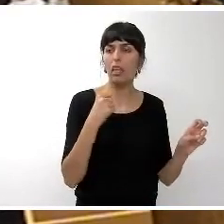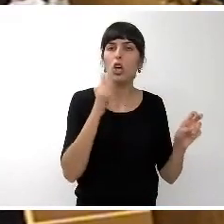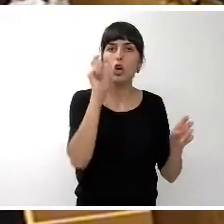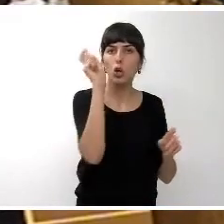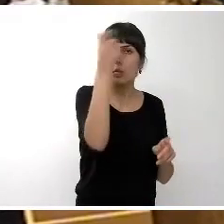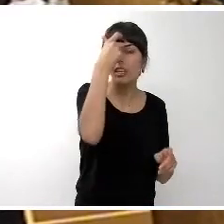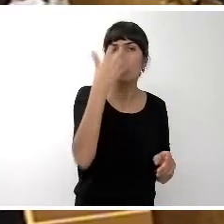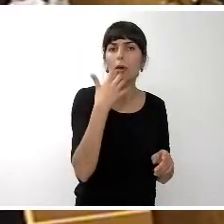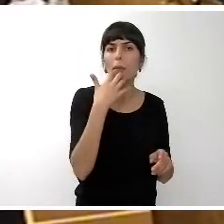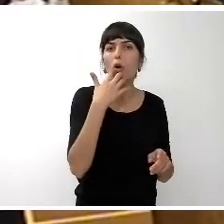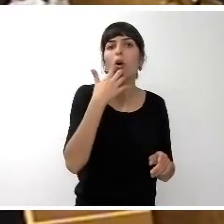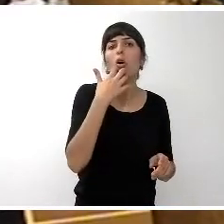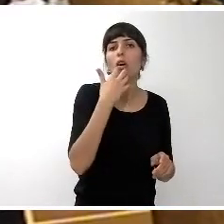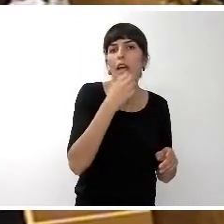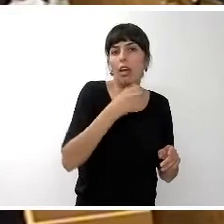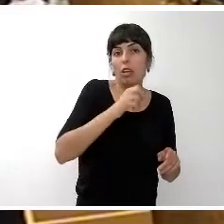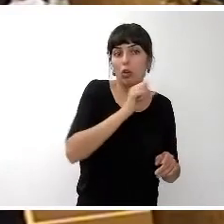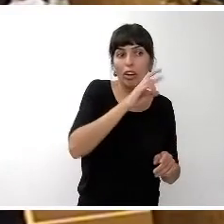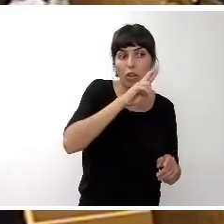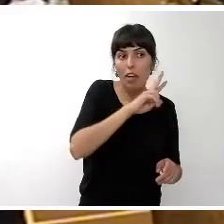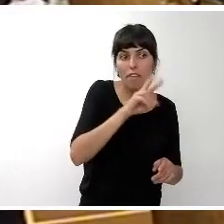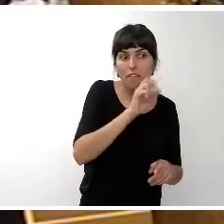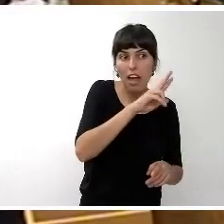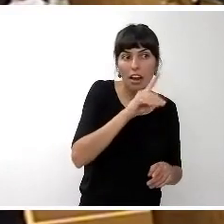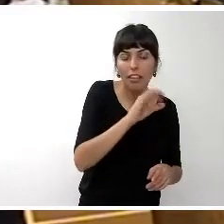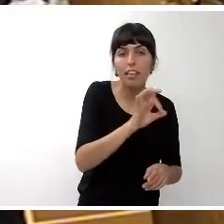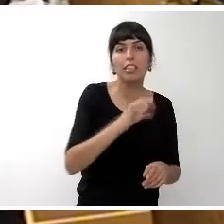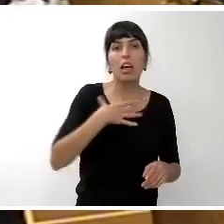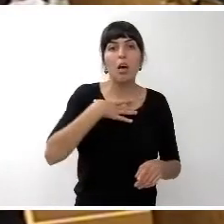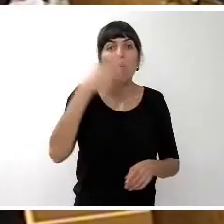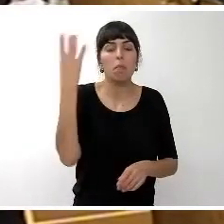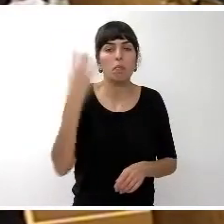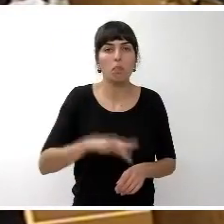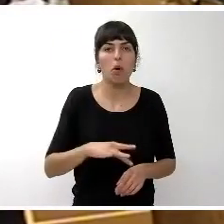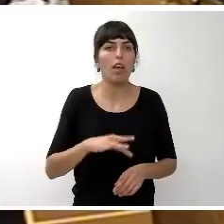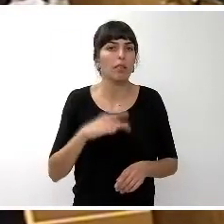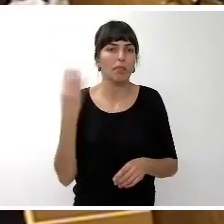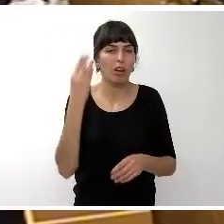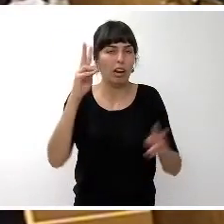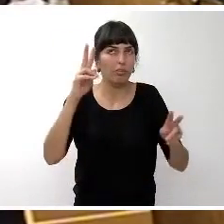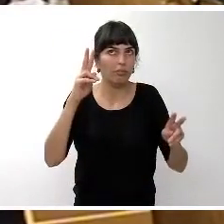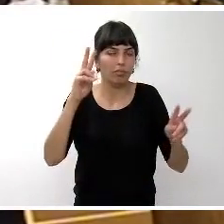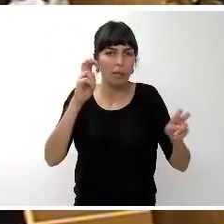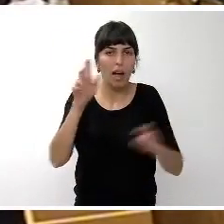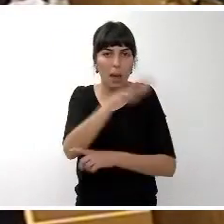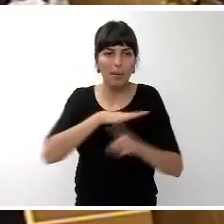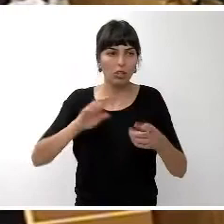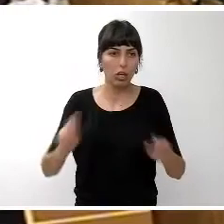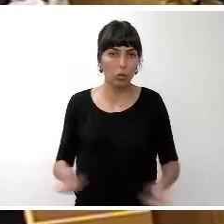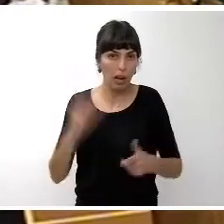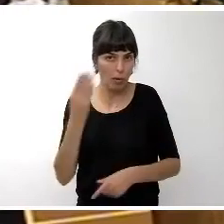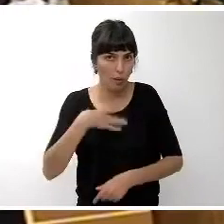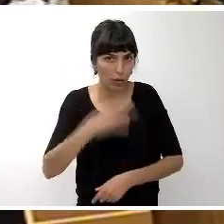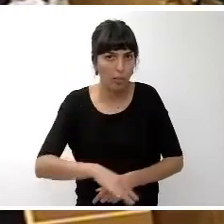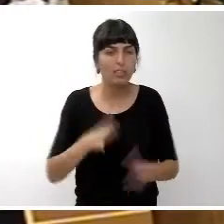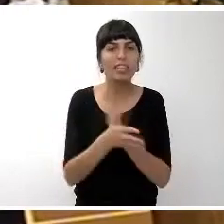el tema de corredores verdes el tema de poder mejorar la gestión de nuestros espacios naturales en definitiva en hacer